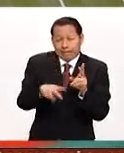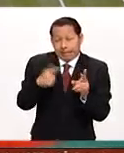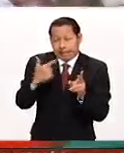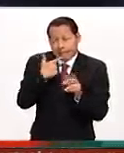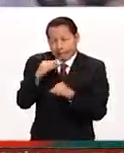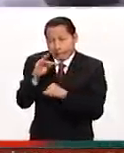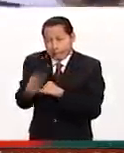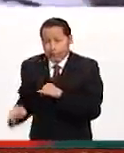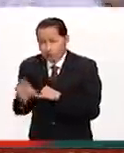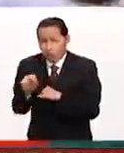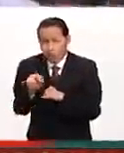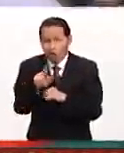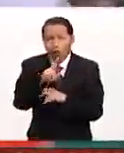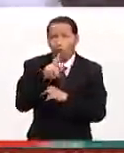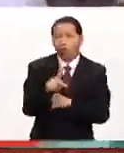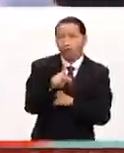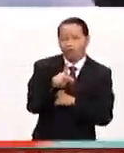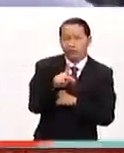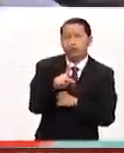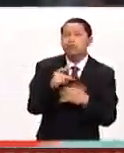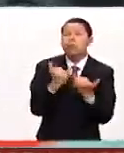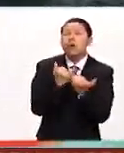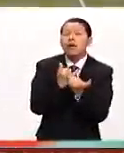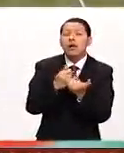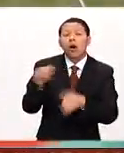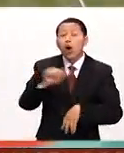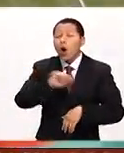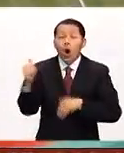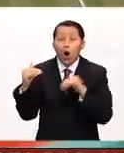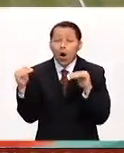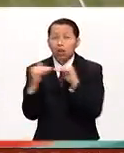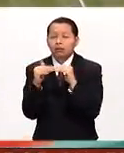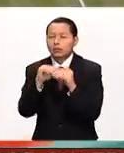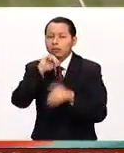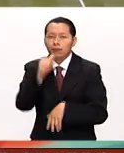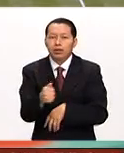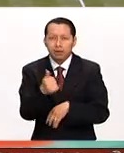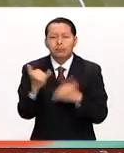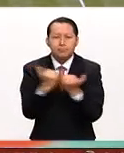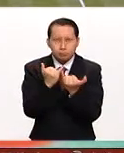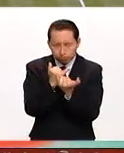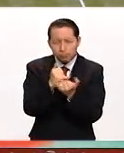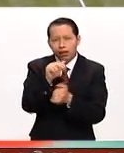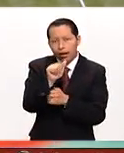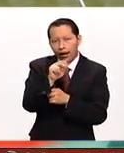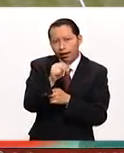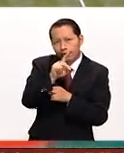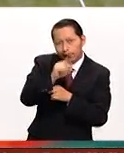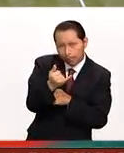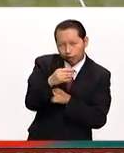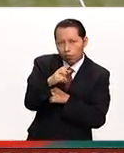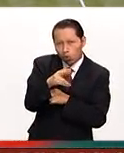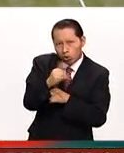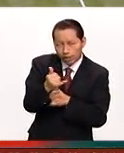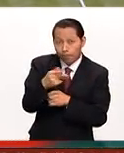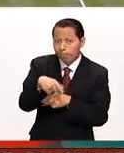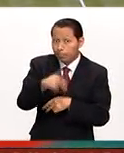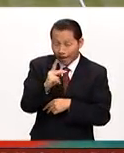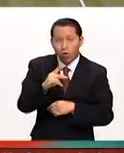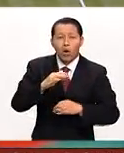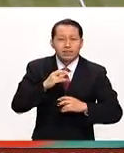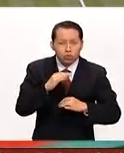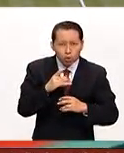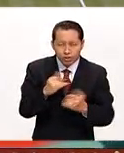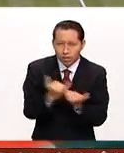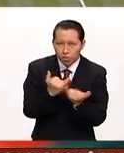último inglés fue Fred Perry y no ha habido otro inglés que lo consiga, sí Andy Murray es de la Unión Británica pero él es escocés, así